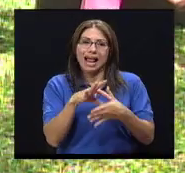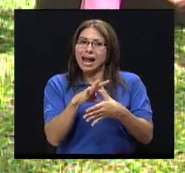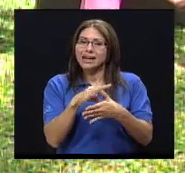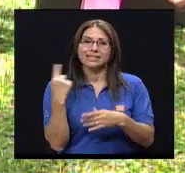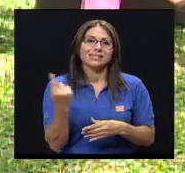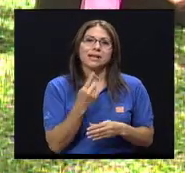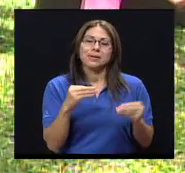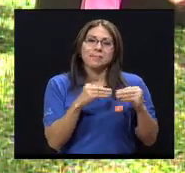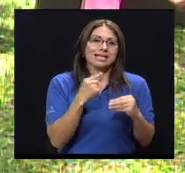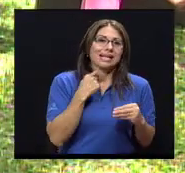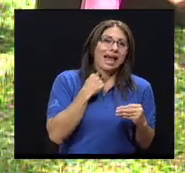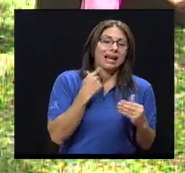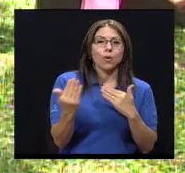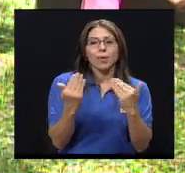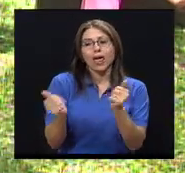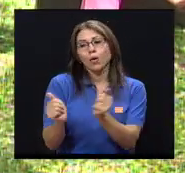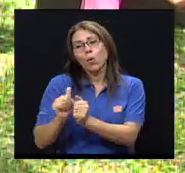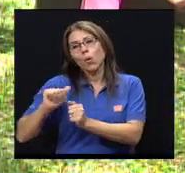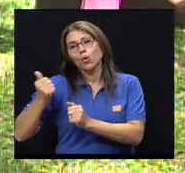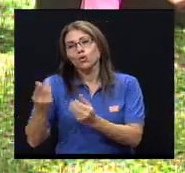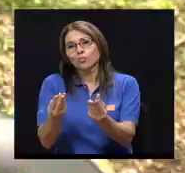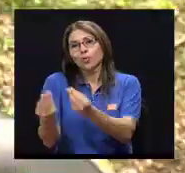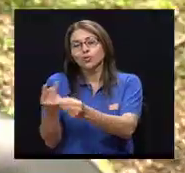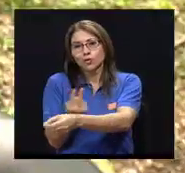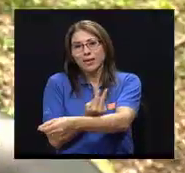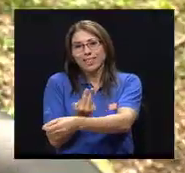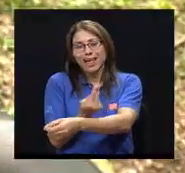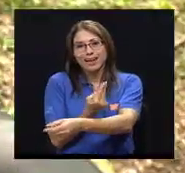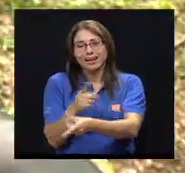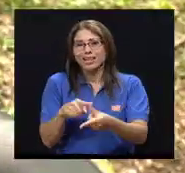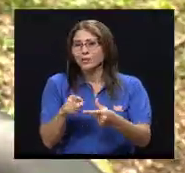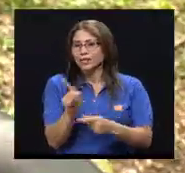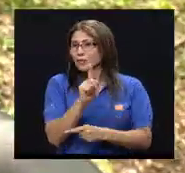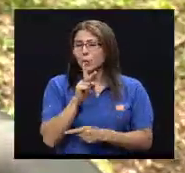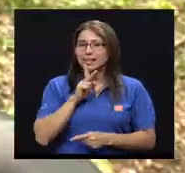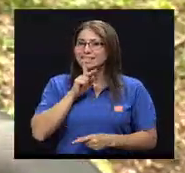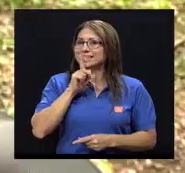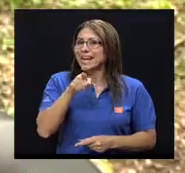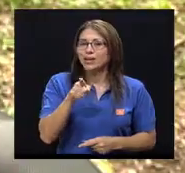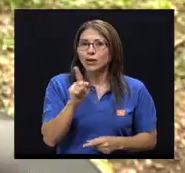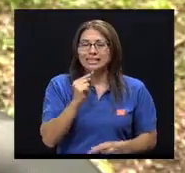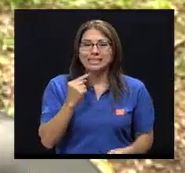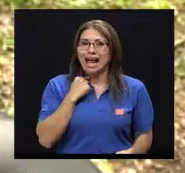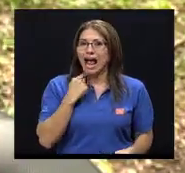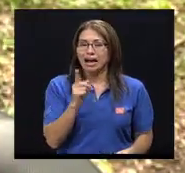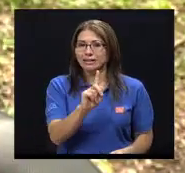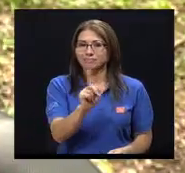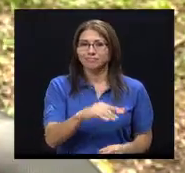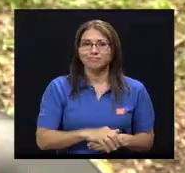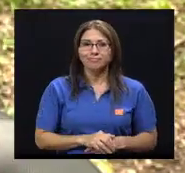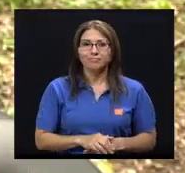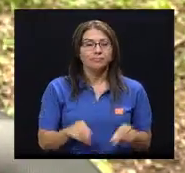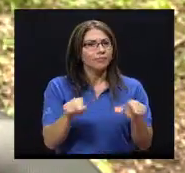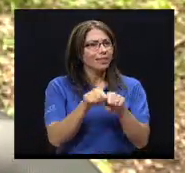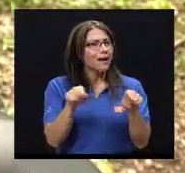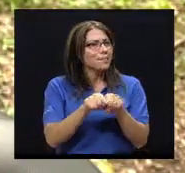la carne es más cara, que todos los productos de origen vegetal. Entonces no es cierto. Y también, Priscila, muchas veces se hace como